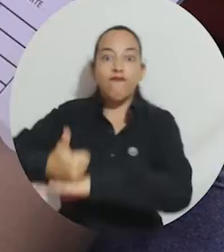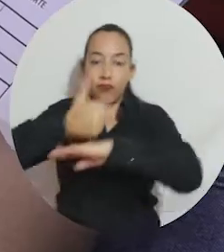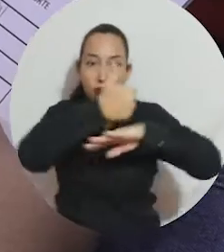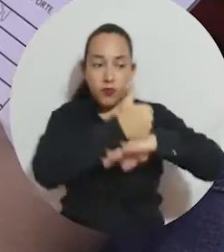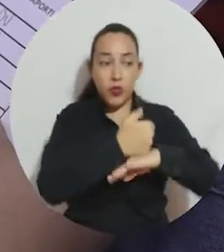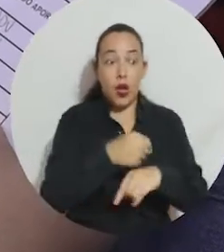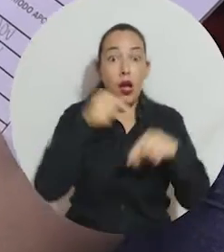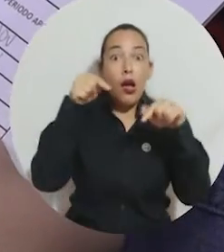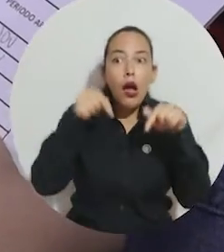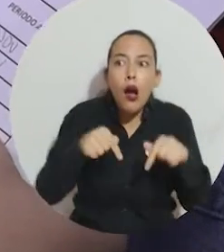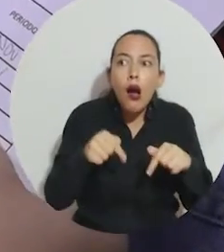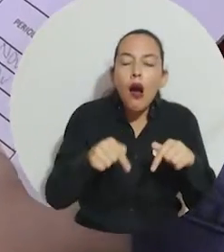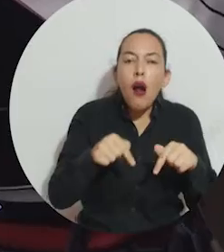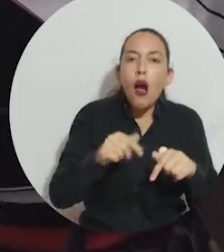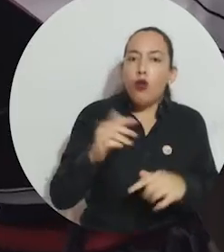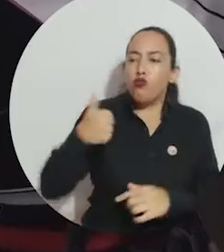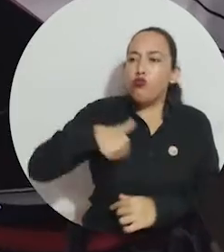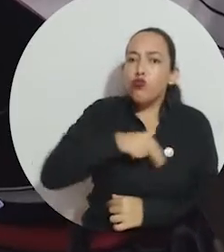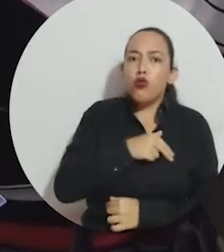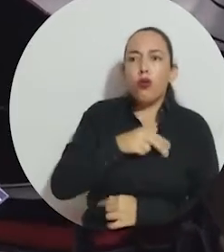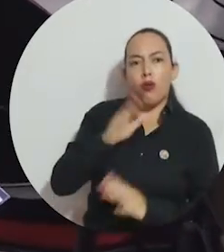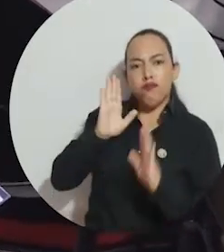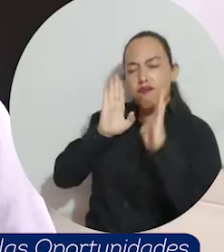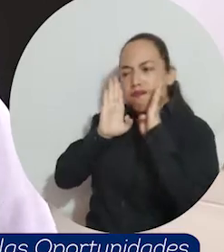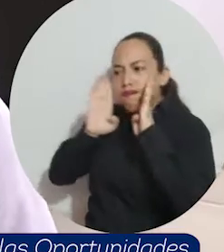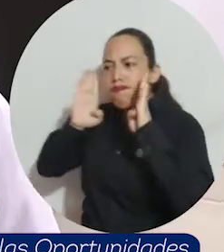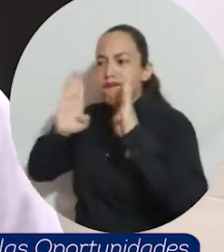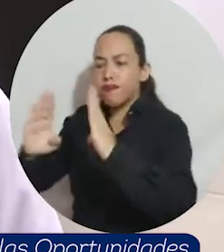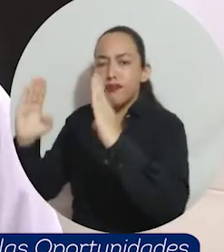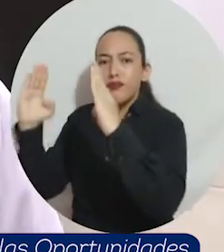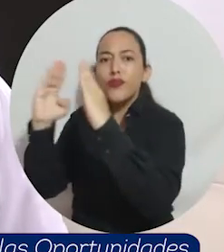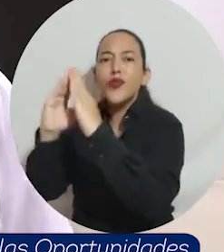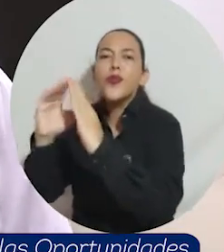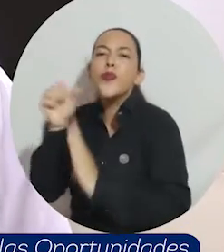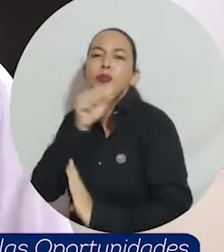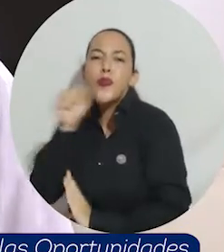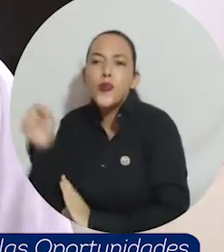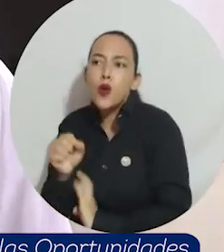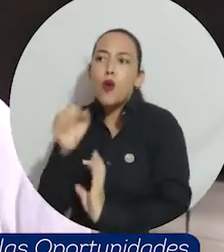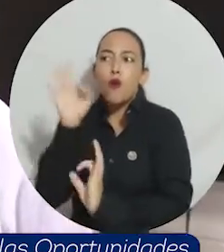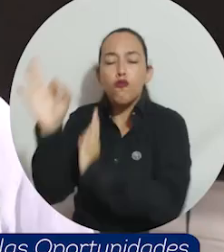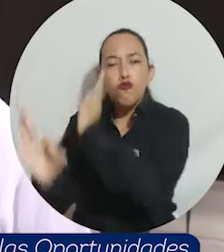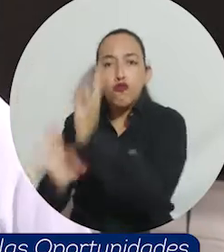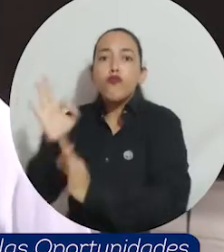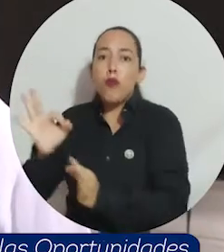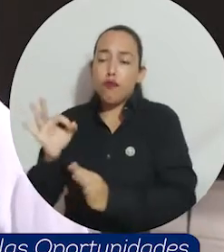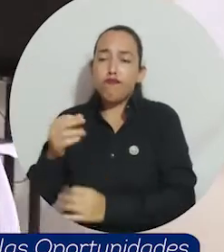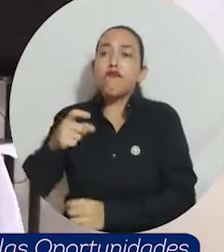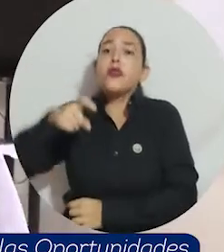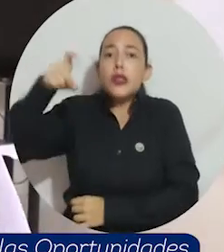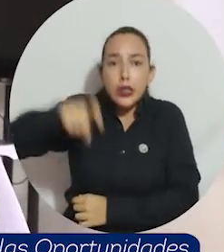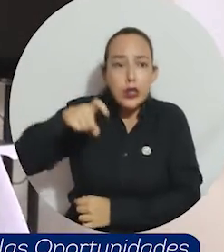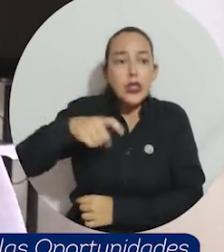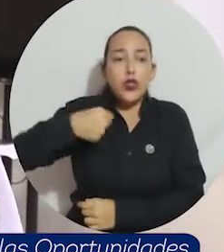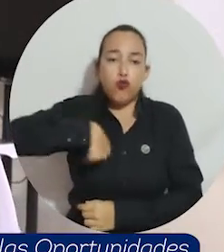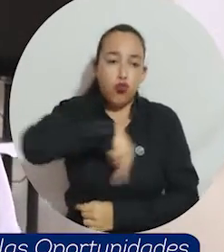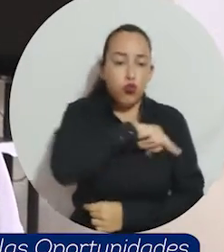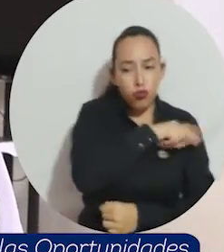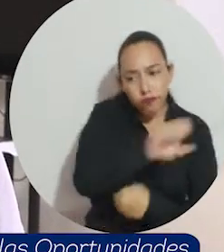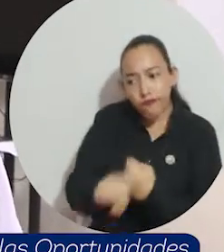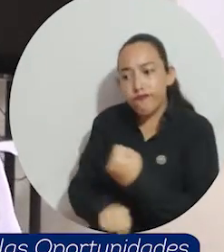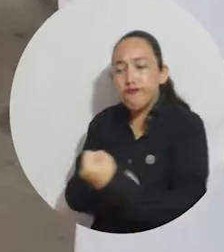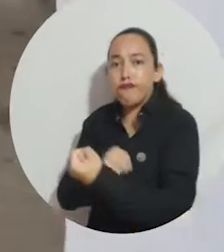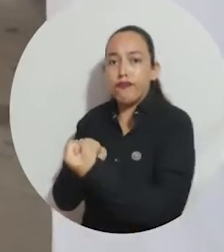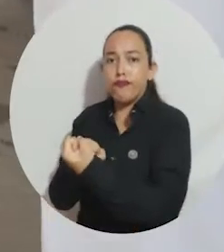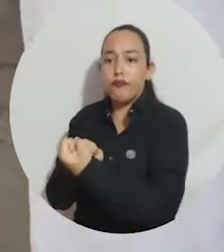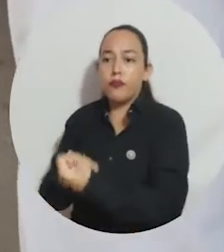Magdalena fueron los primeros en donar. En este caso particular, a una institución tan querida para todos. Ahí están nuestros adultos mayores